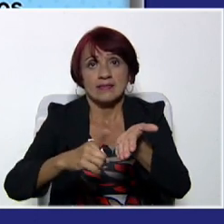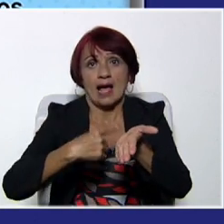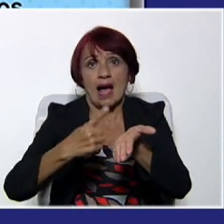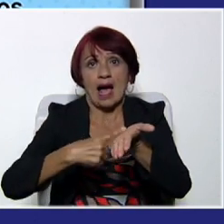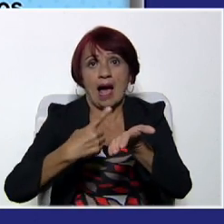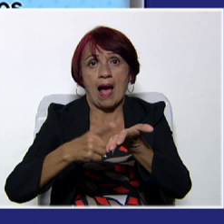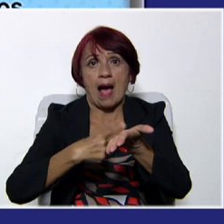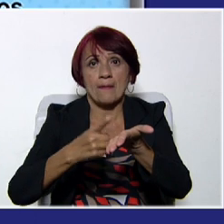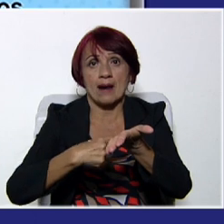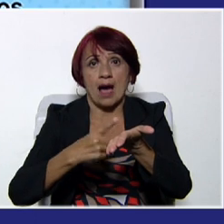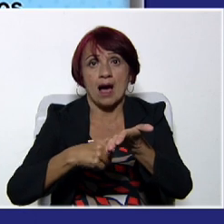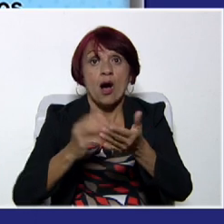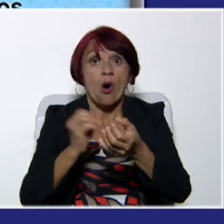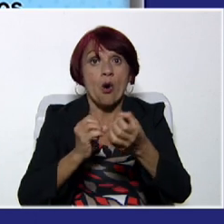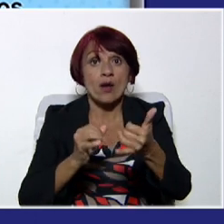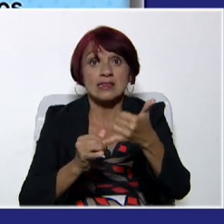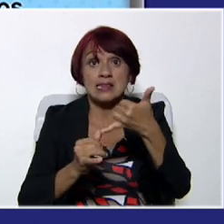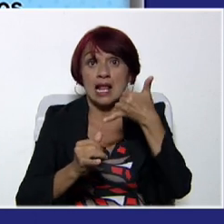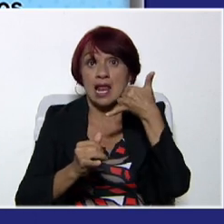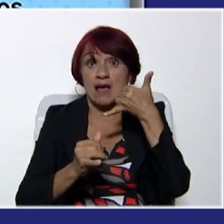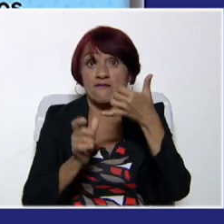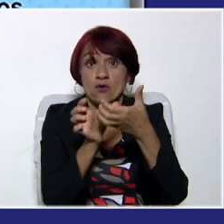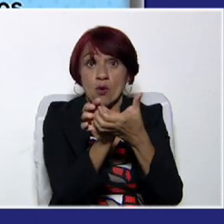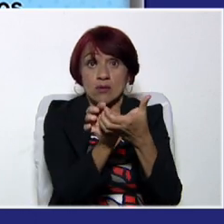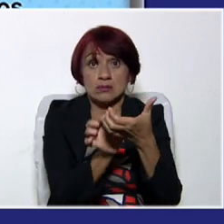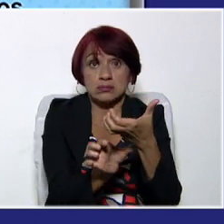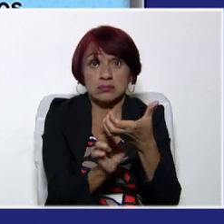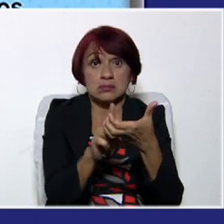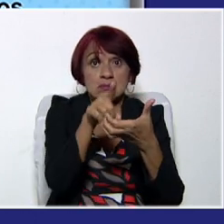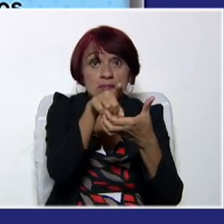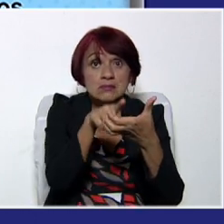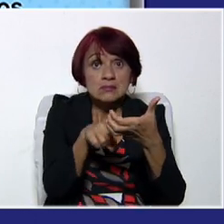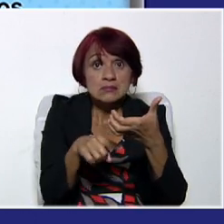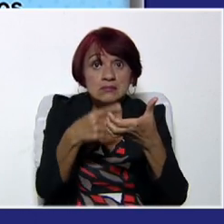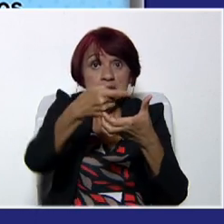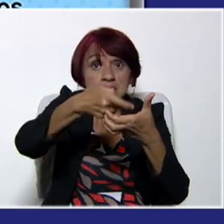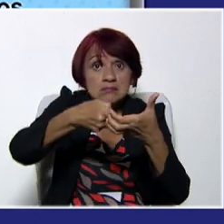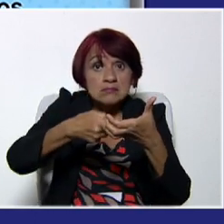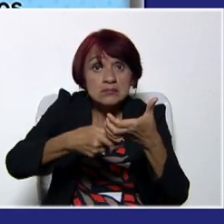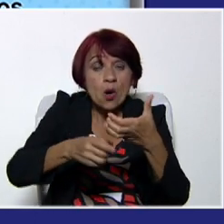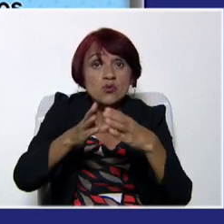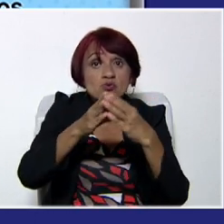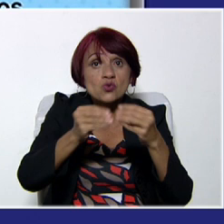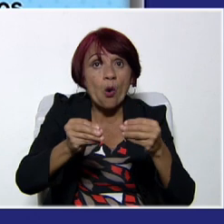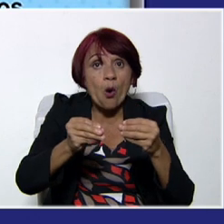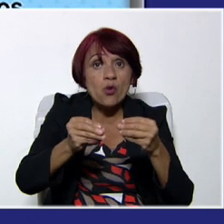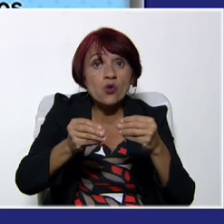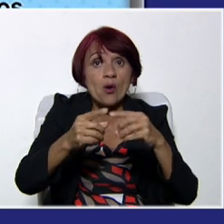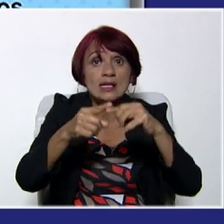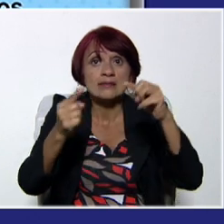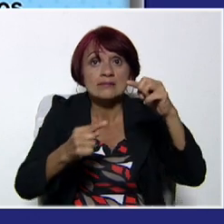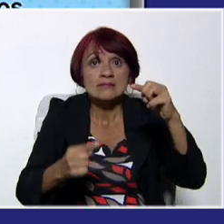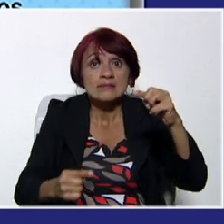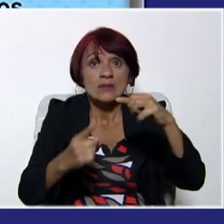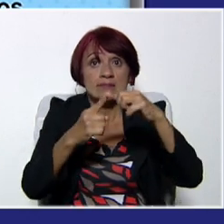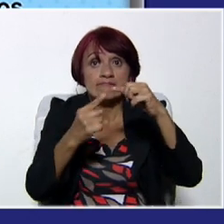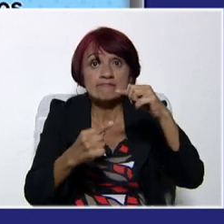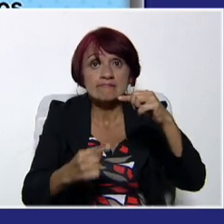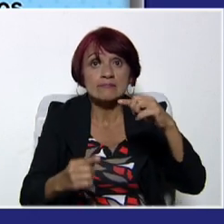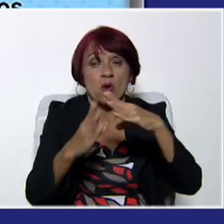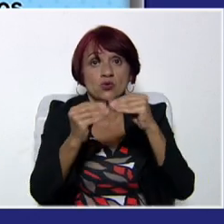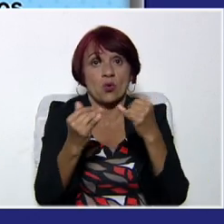cualquier tipo de dispositivo que sea, como se dice, electrónico. Estos medios electrónicos en la actualidad